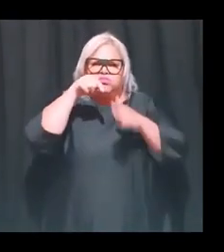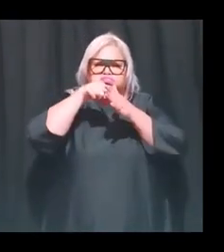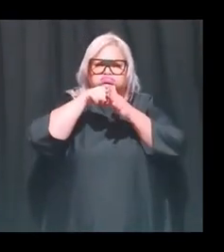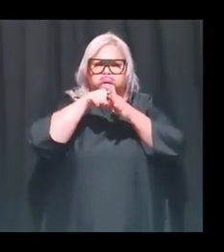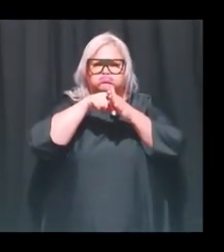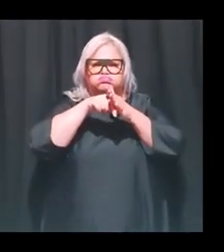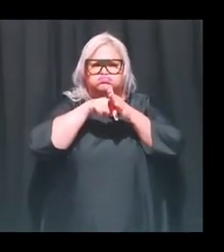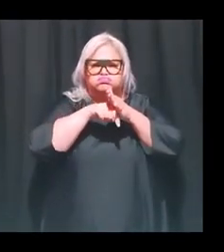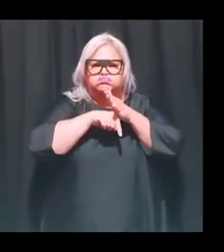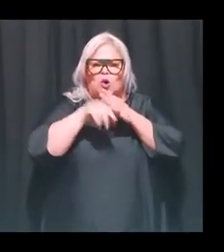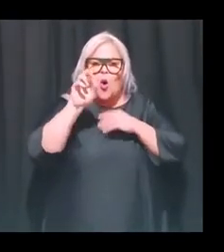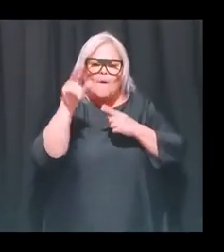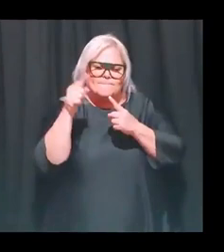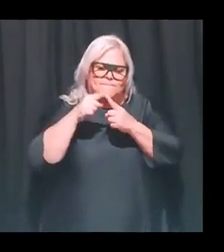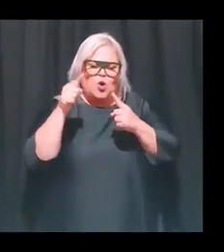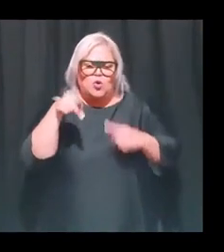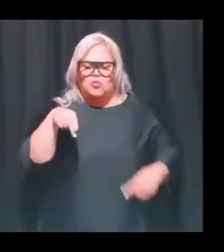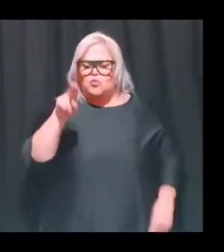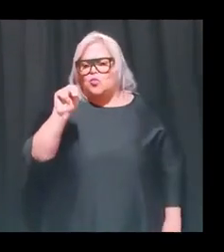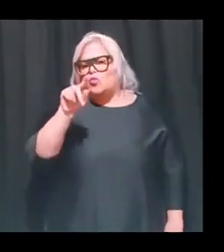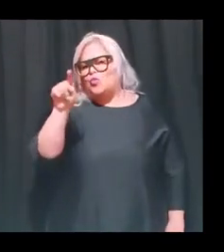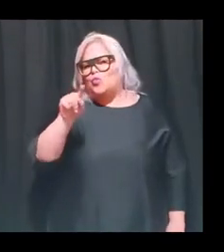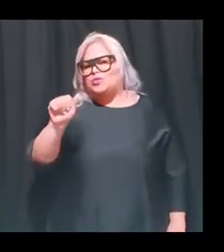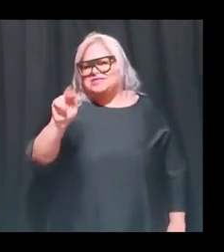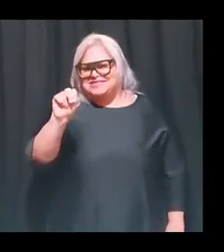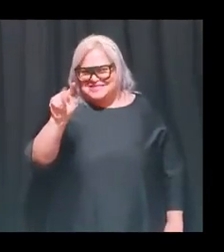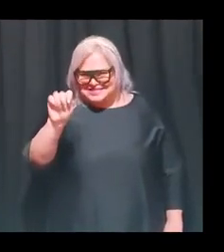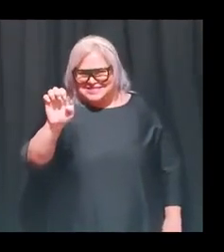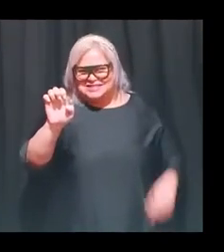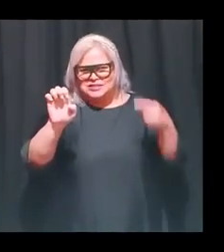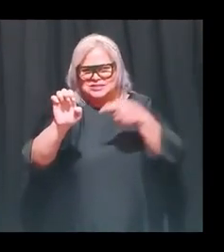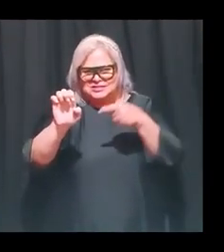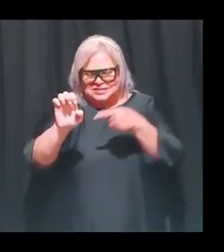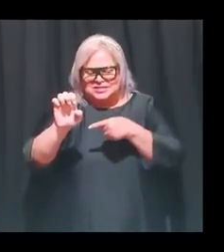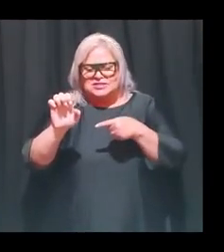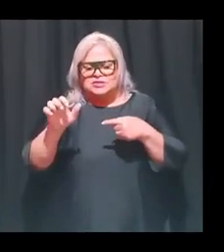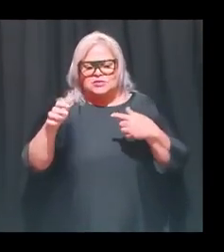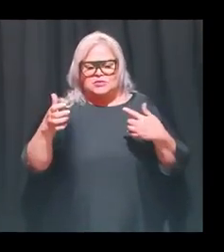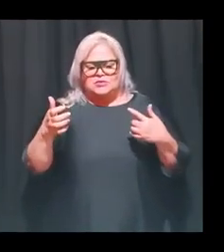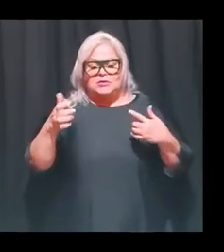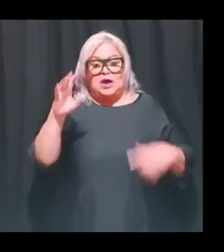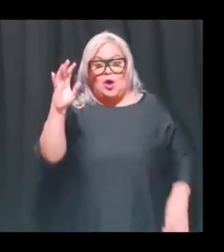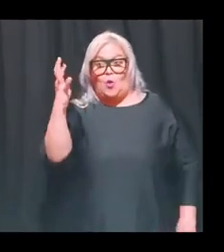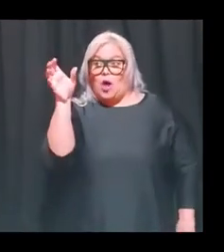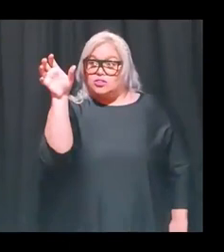punzante. La idea, o ya el cuarto